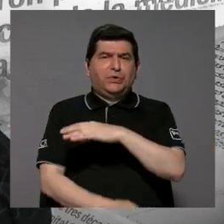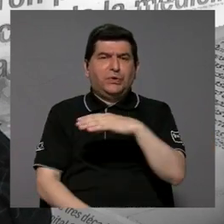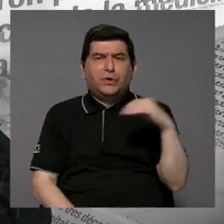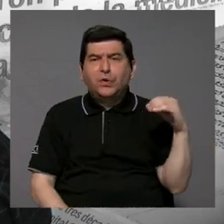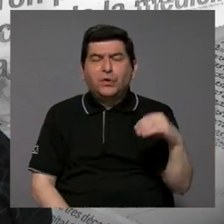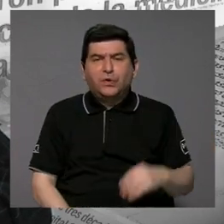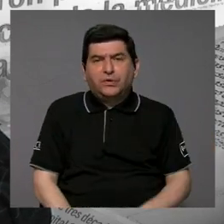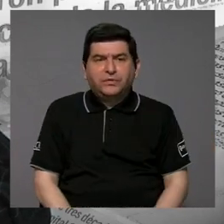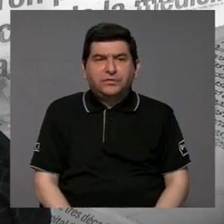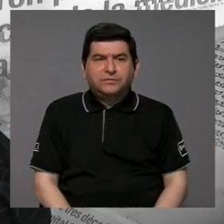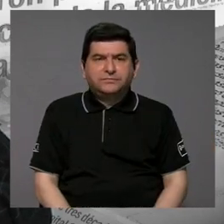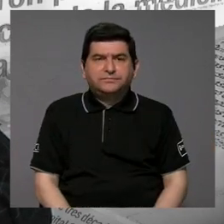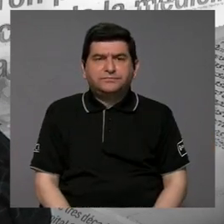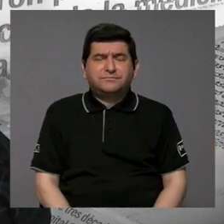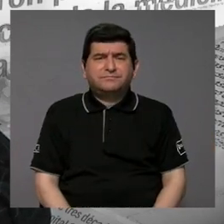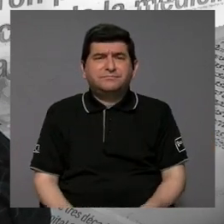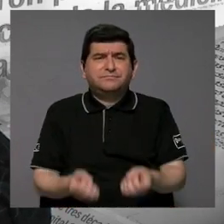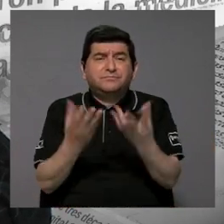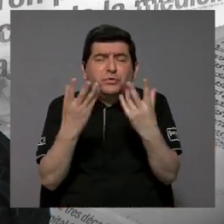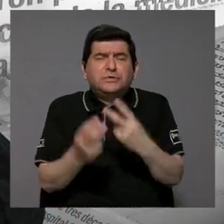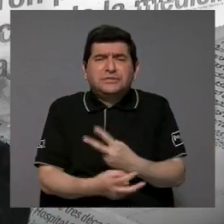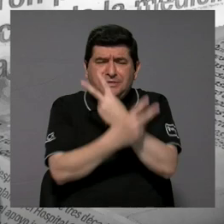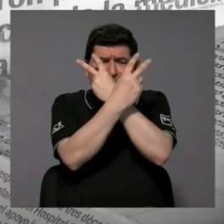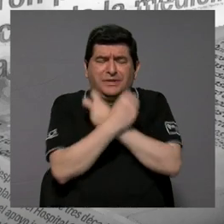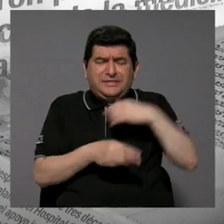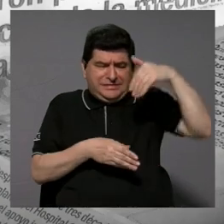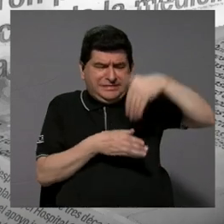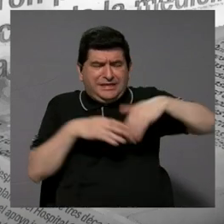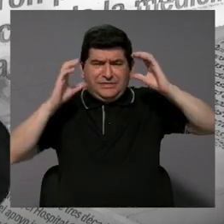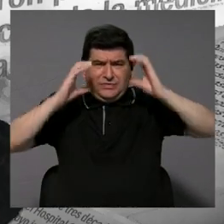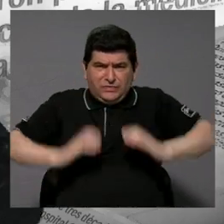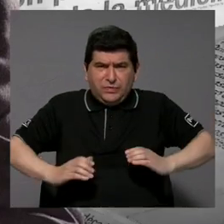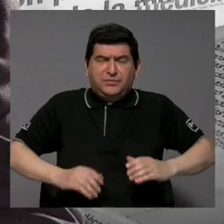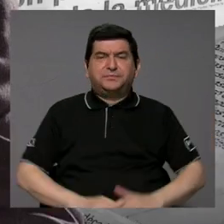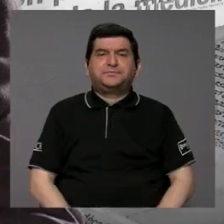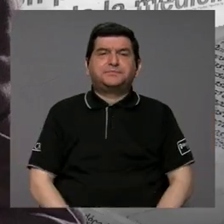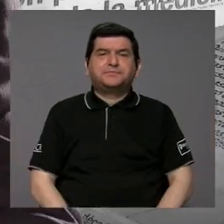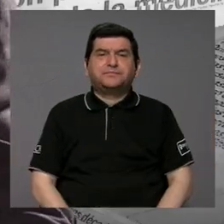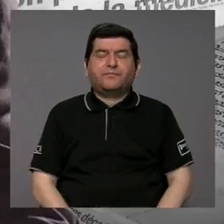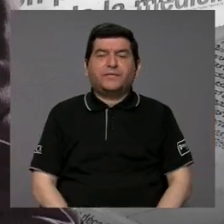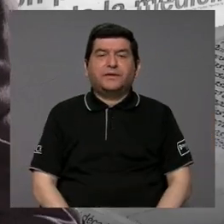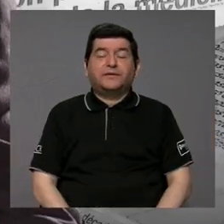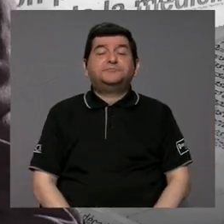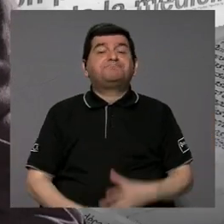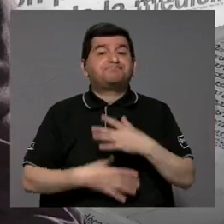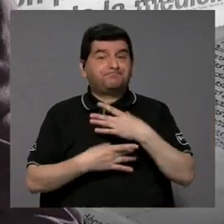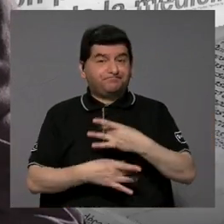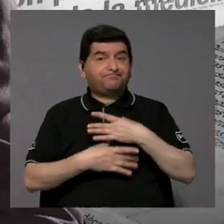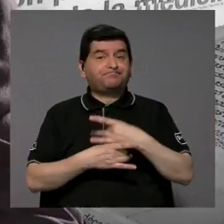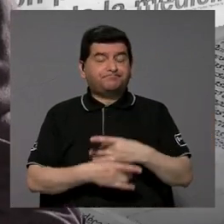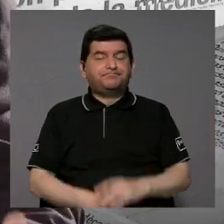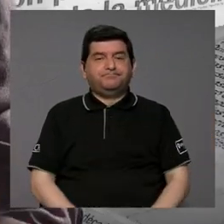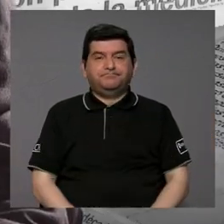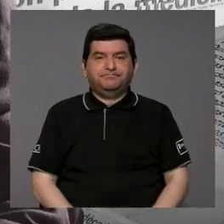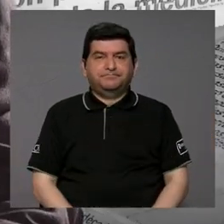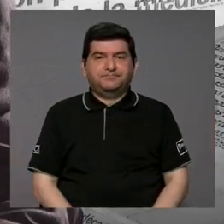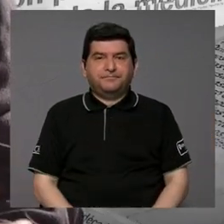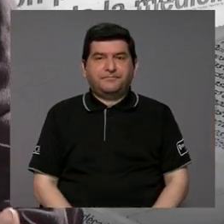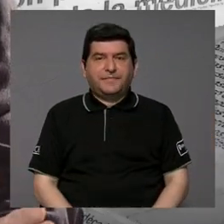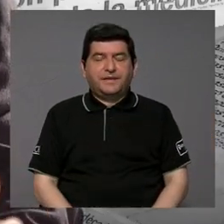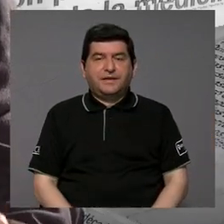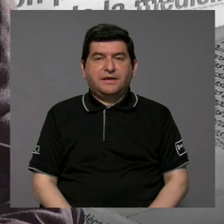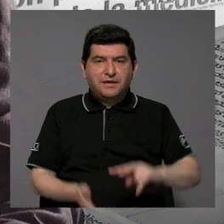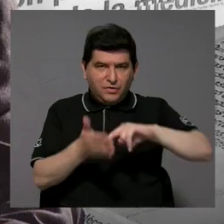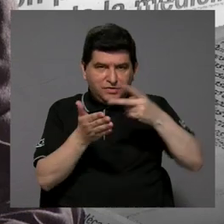tiene exceso de plaguicidas en su cuerpo. Sí, bueno, es muy interesante esta parte de